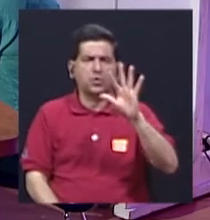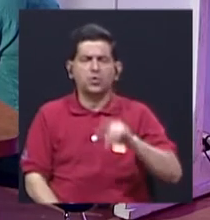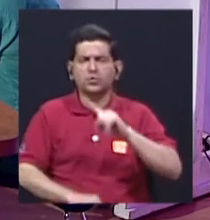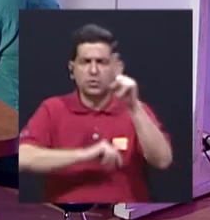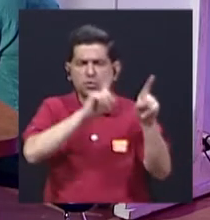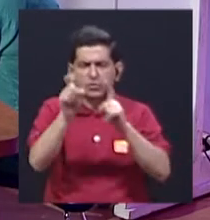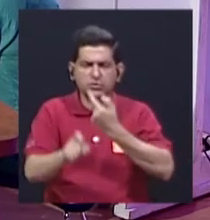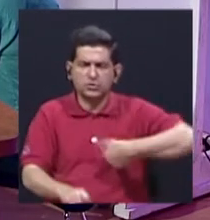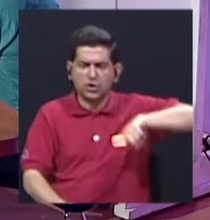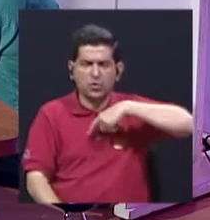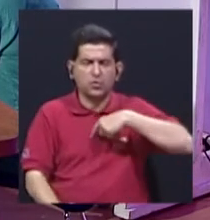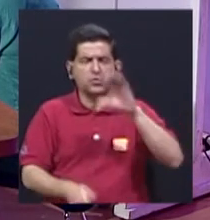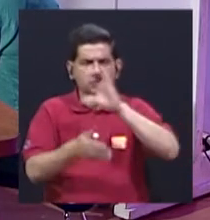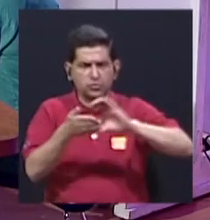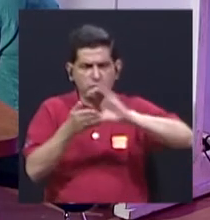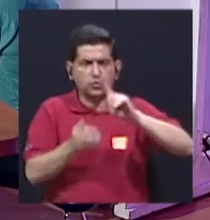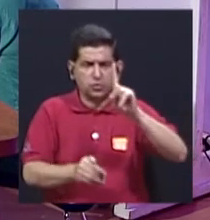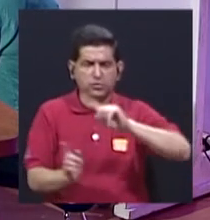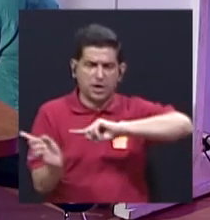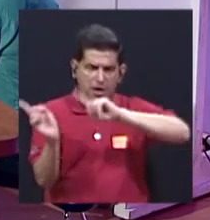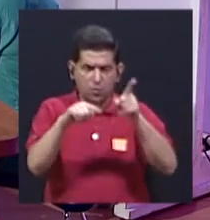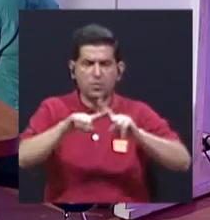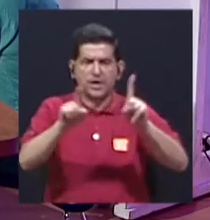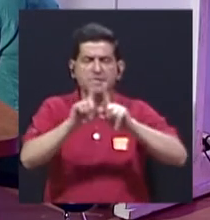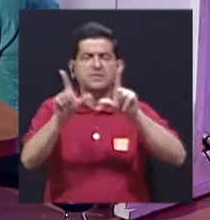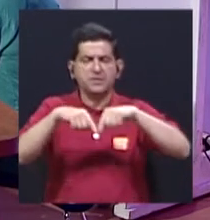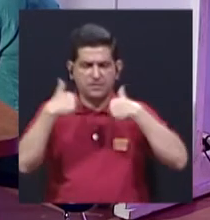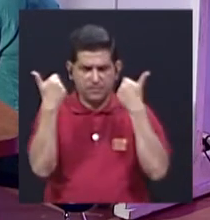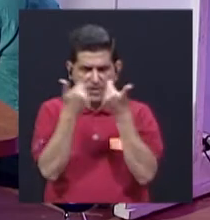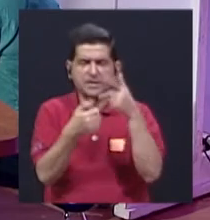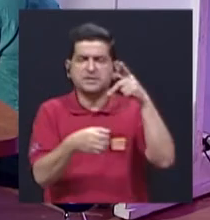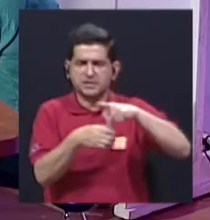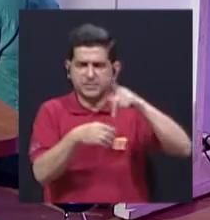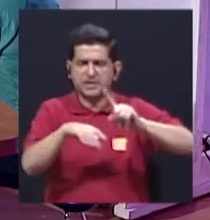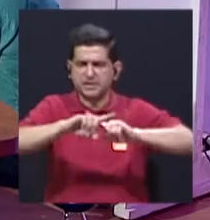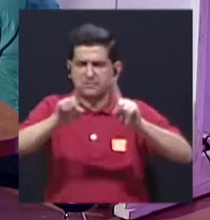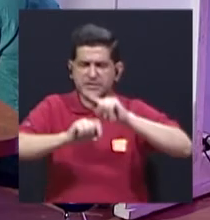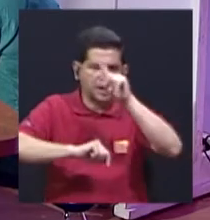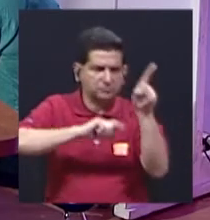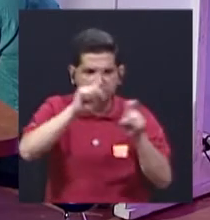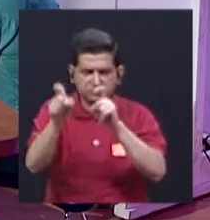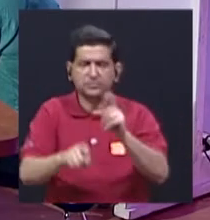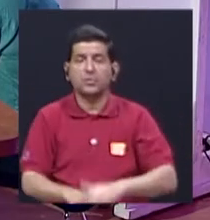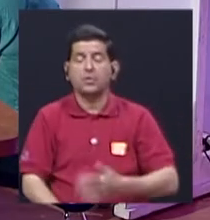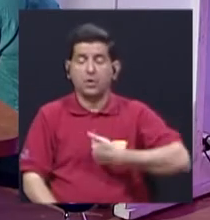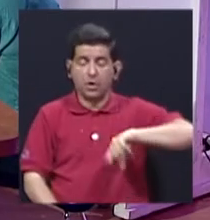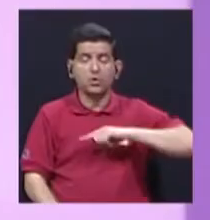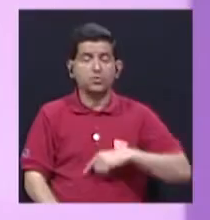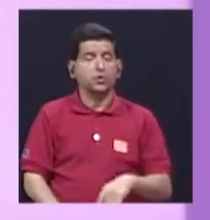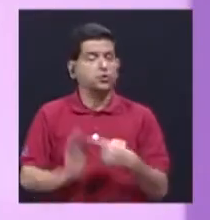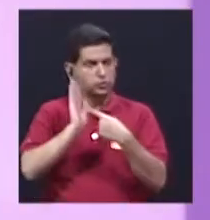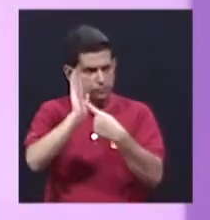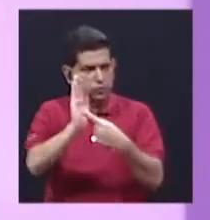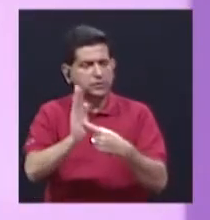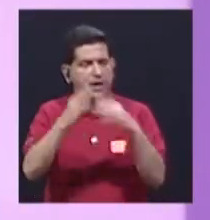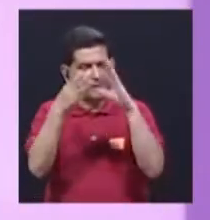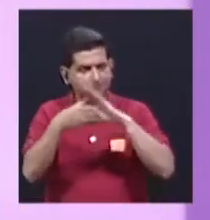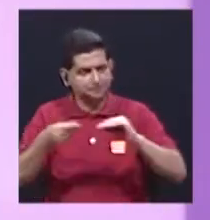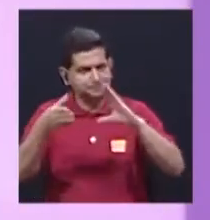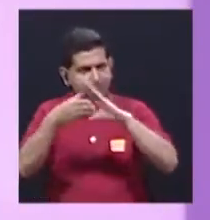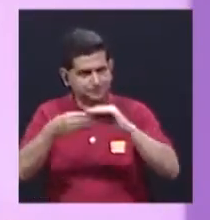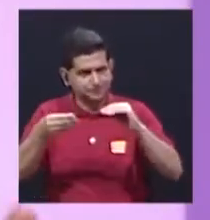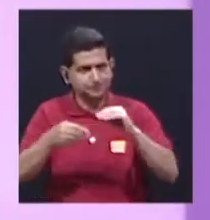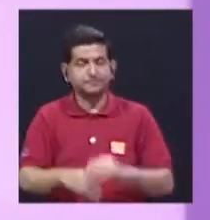nosotros estuvimos como colegio en una y otros sectores participaron en esas otras consultas, hicimos señalamientos, hicimos observaciones,